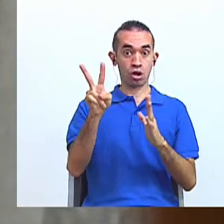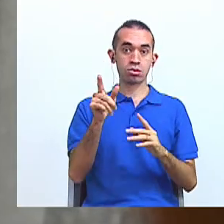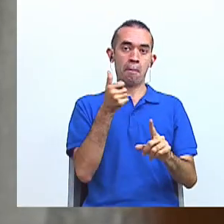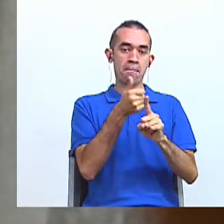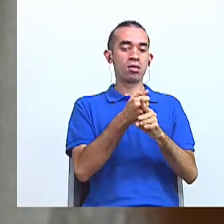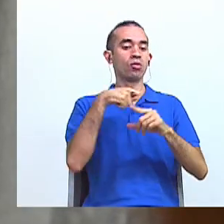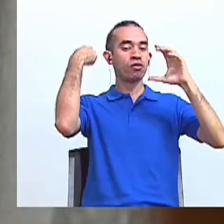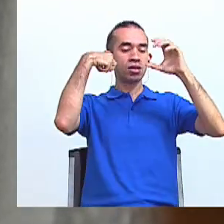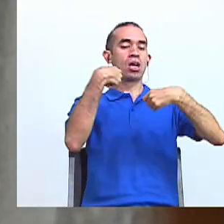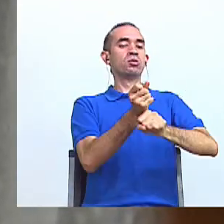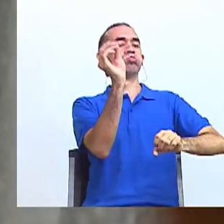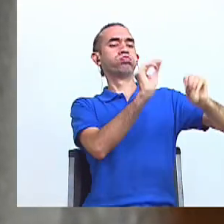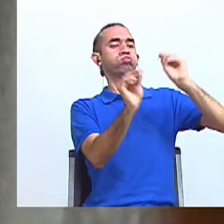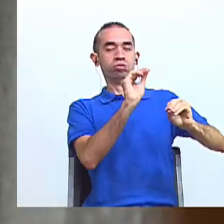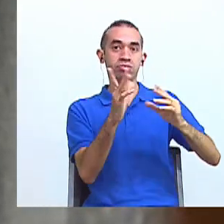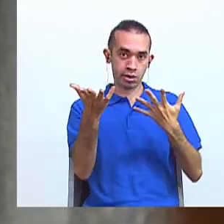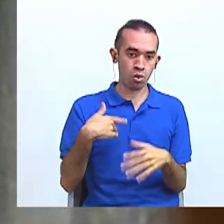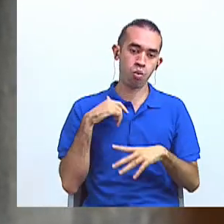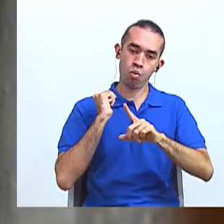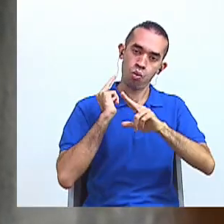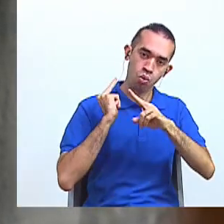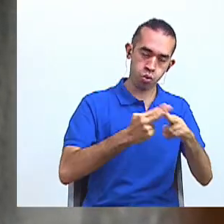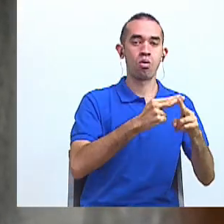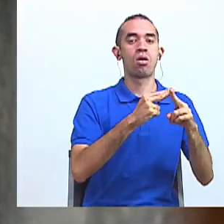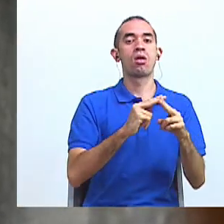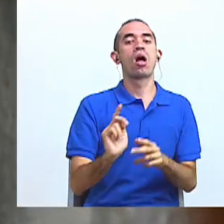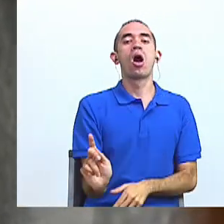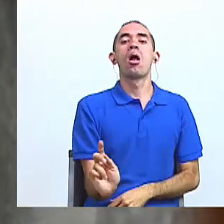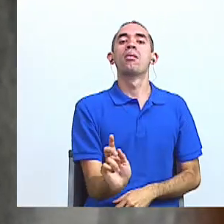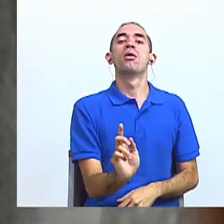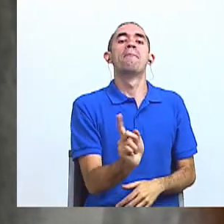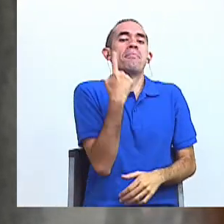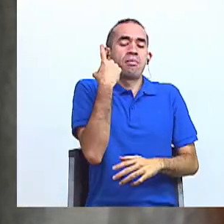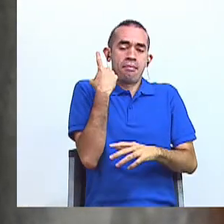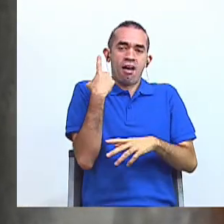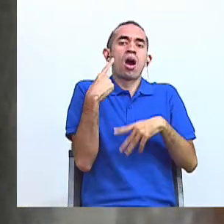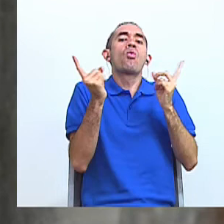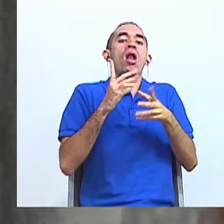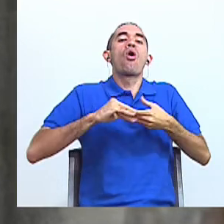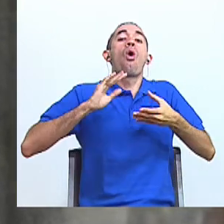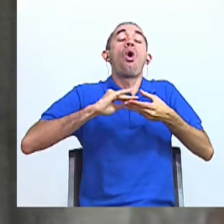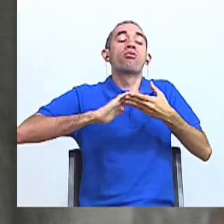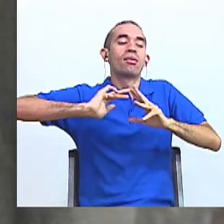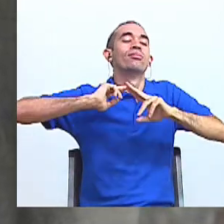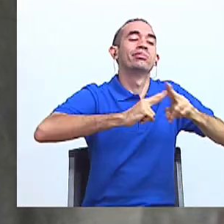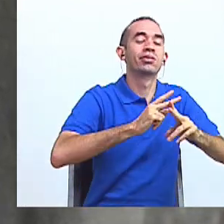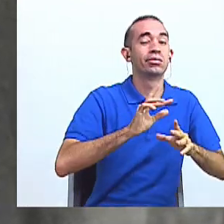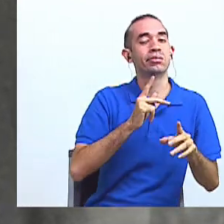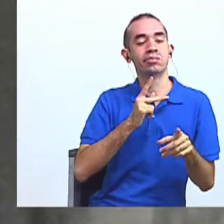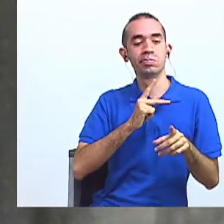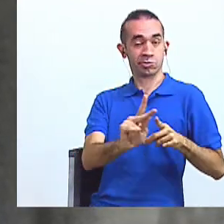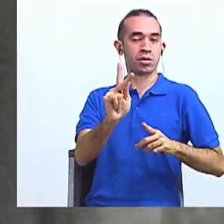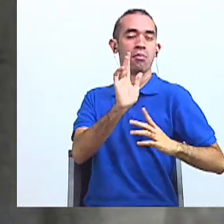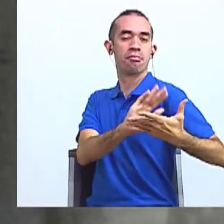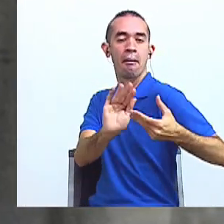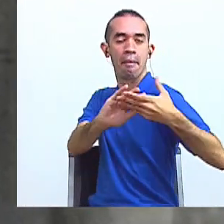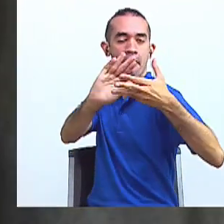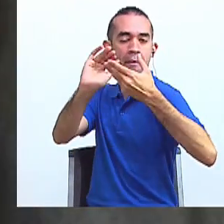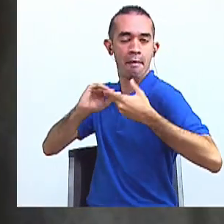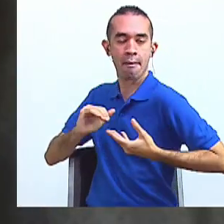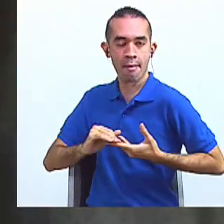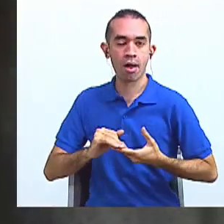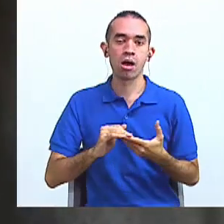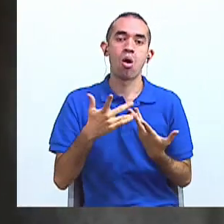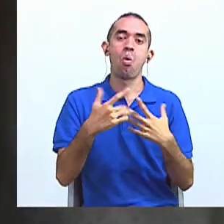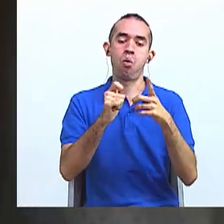autodenominado como miembro de la profesión más antigua del mundo, la de contar historias, ha abarcado una amplia variedad temática.